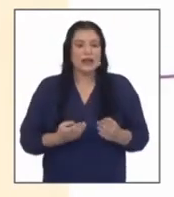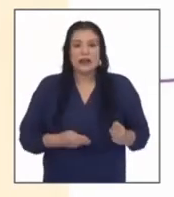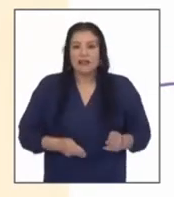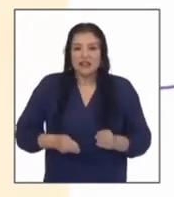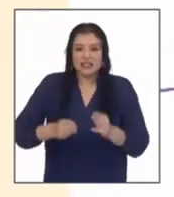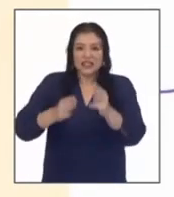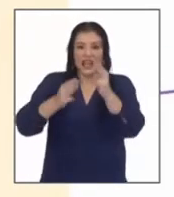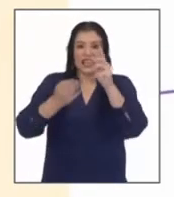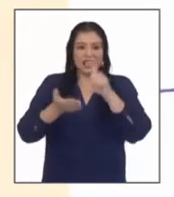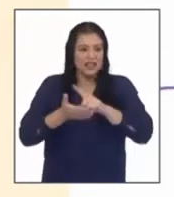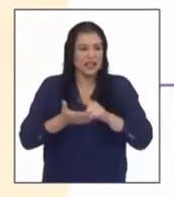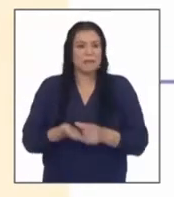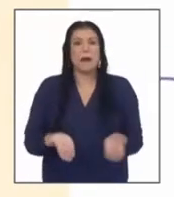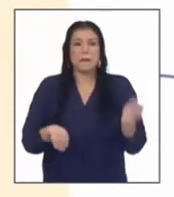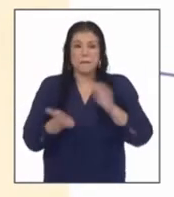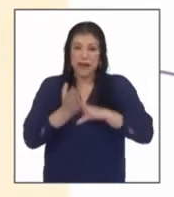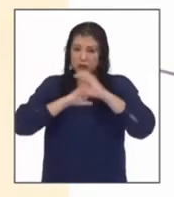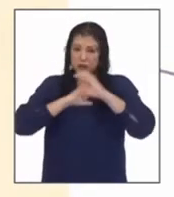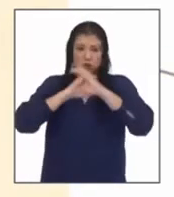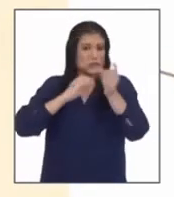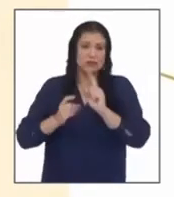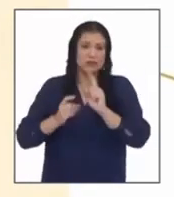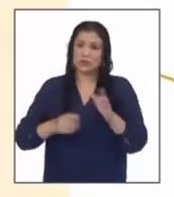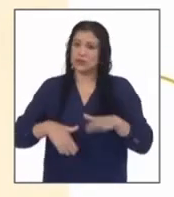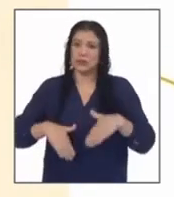soportan un solo bus más